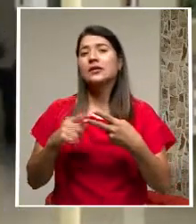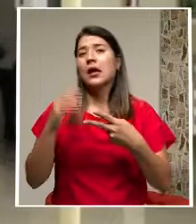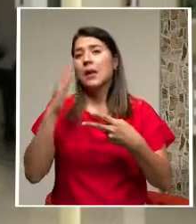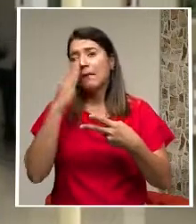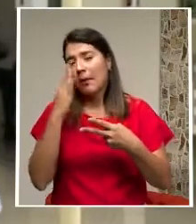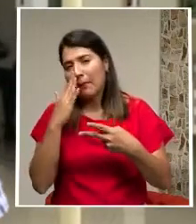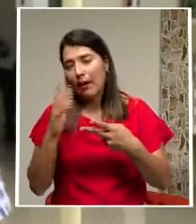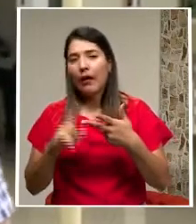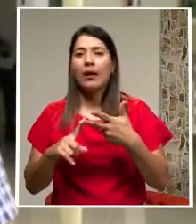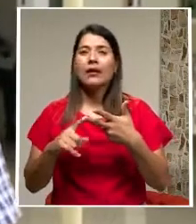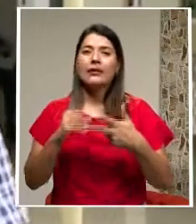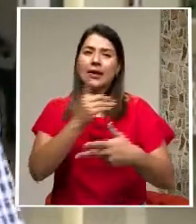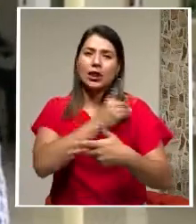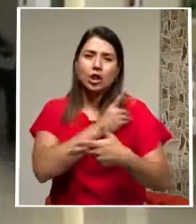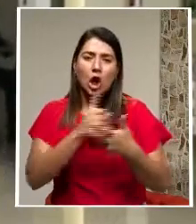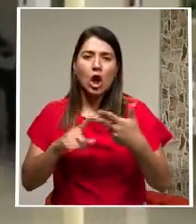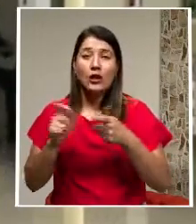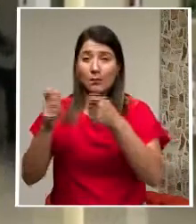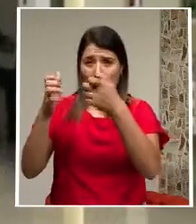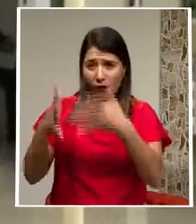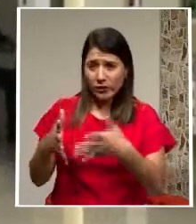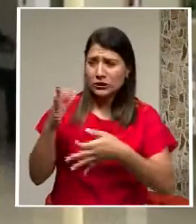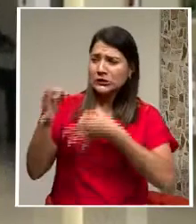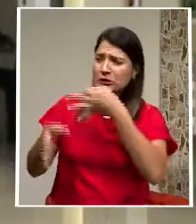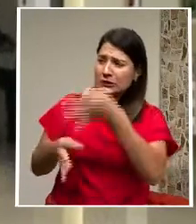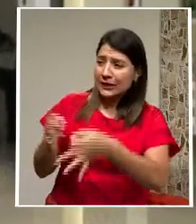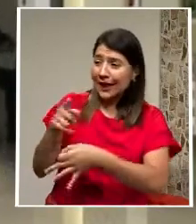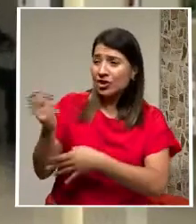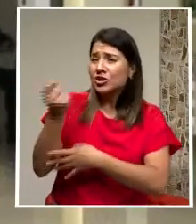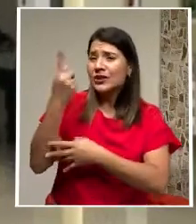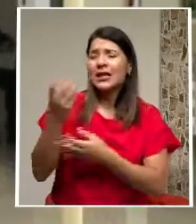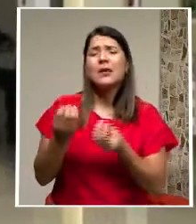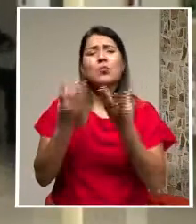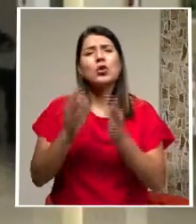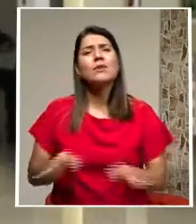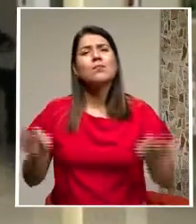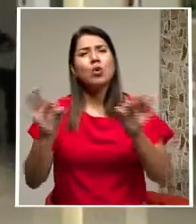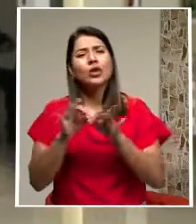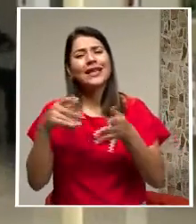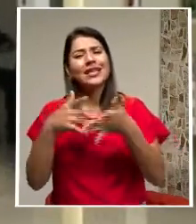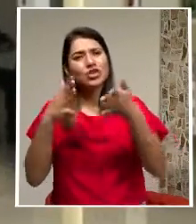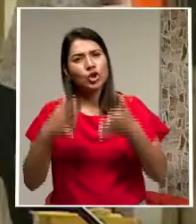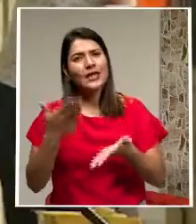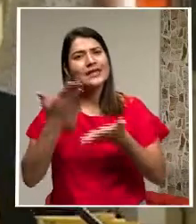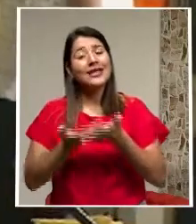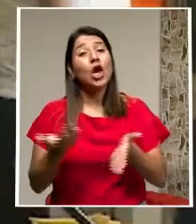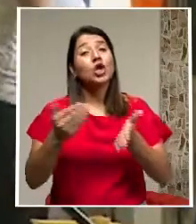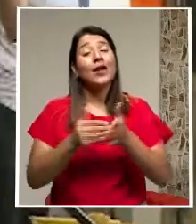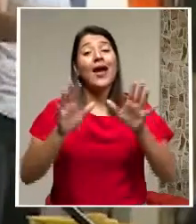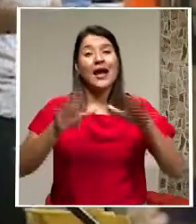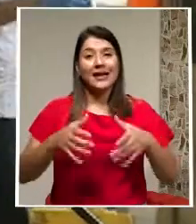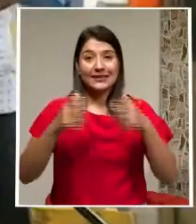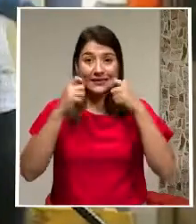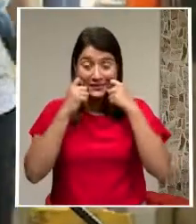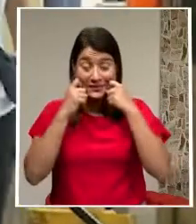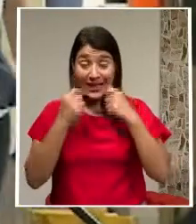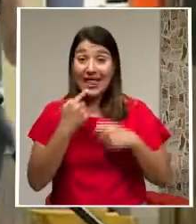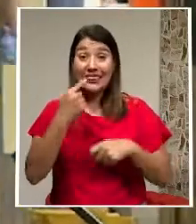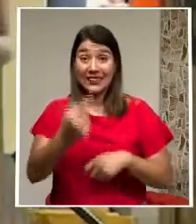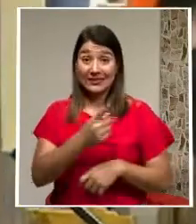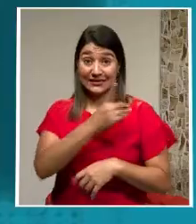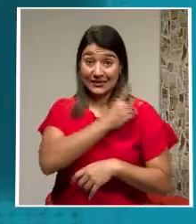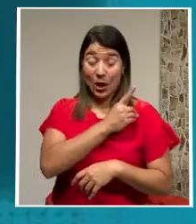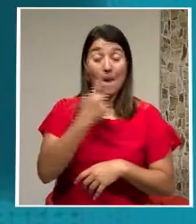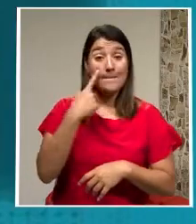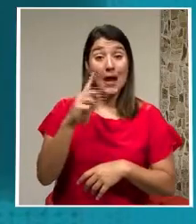Es importante Que los estudiantes Reanuden Y regresen Padulatinamente A los centros educativos Según esa dirección Para el mes De